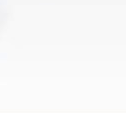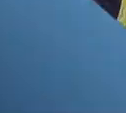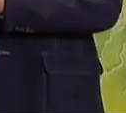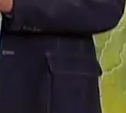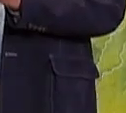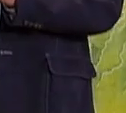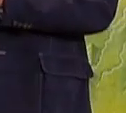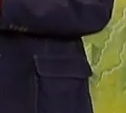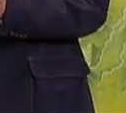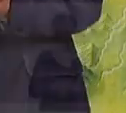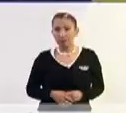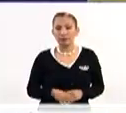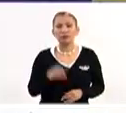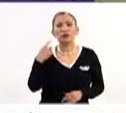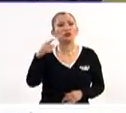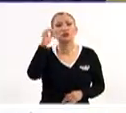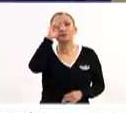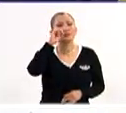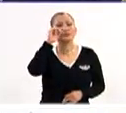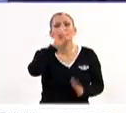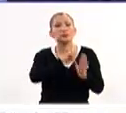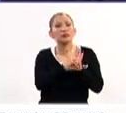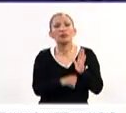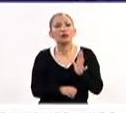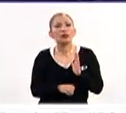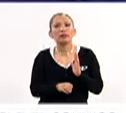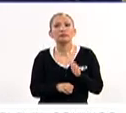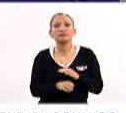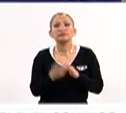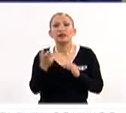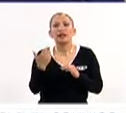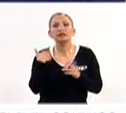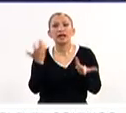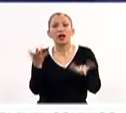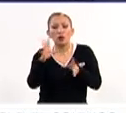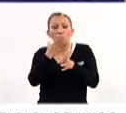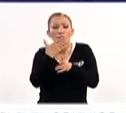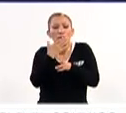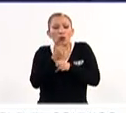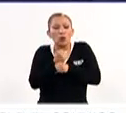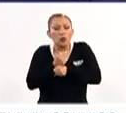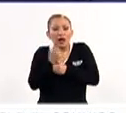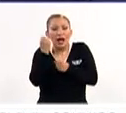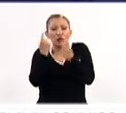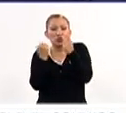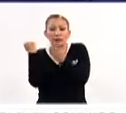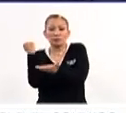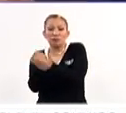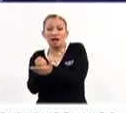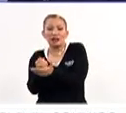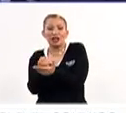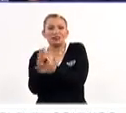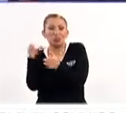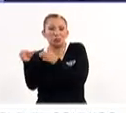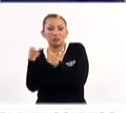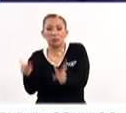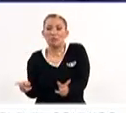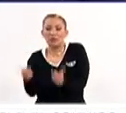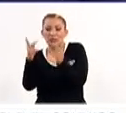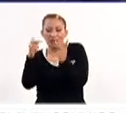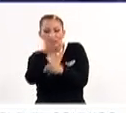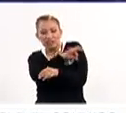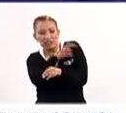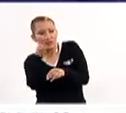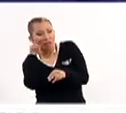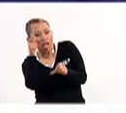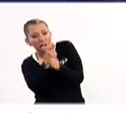¿Cuál es tu opinión, por ejemplo, de esta expropiación que hacen algunas marcas comerciales de los diseños